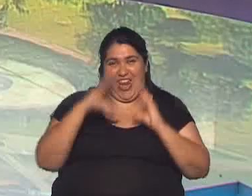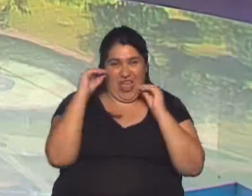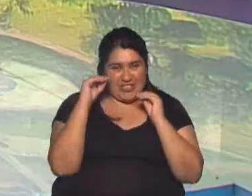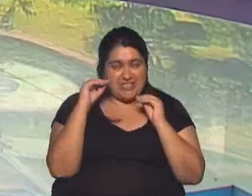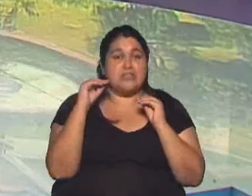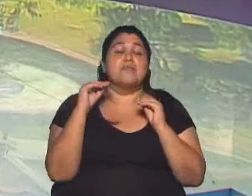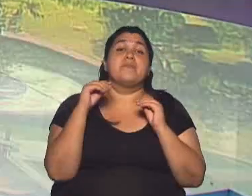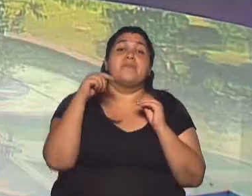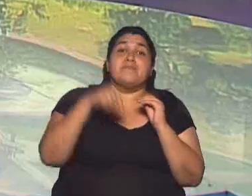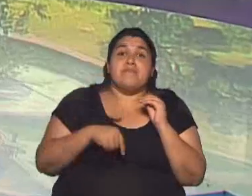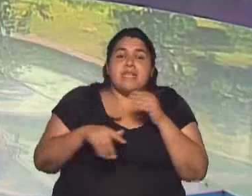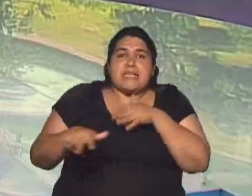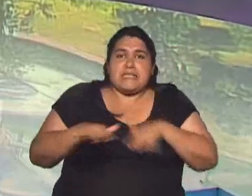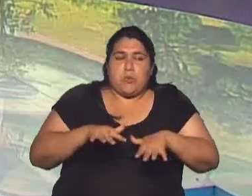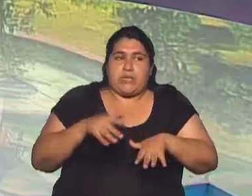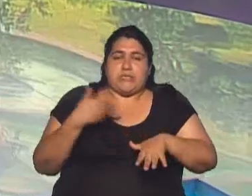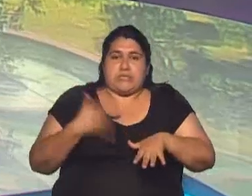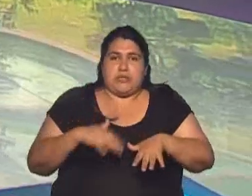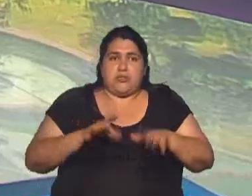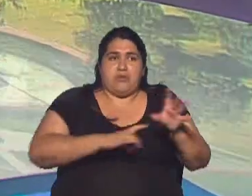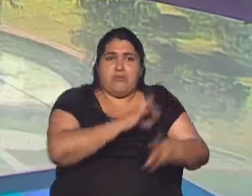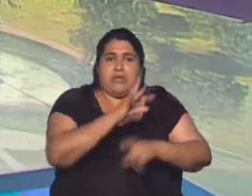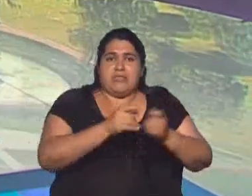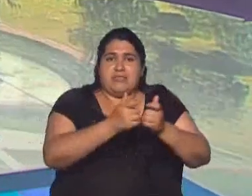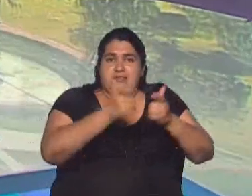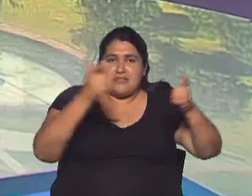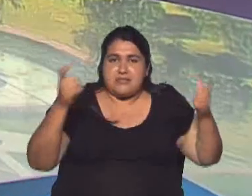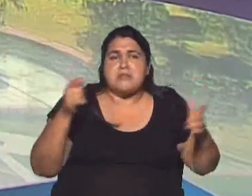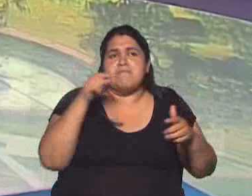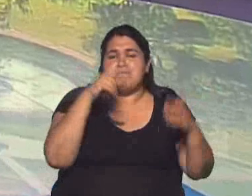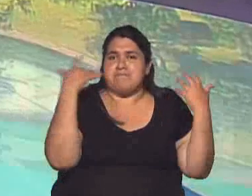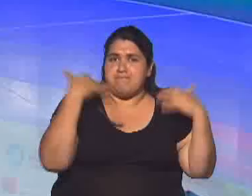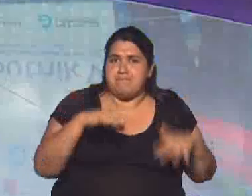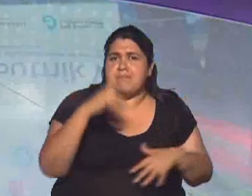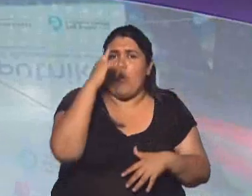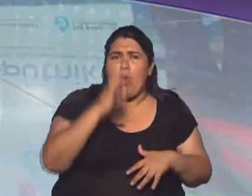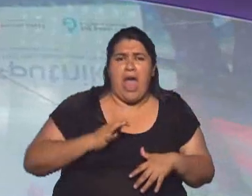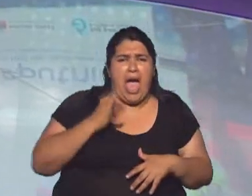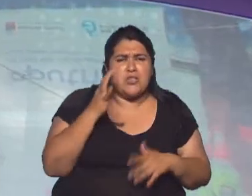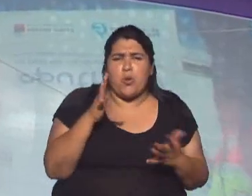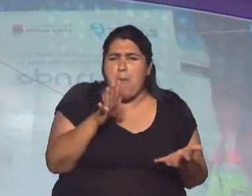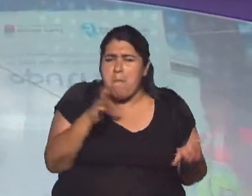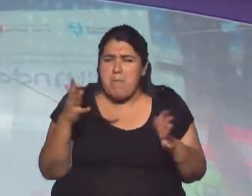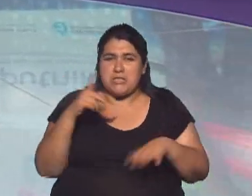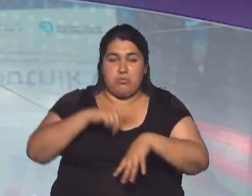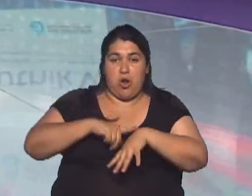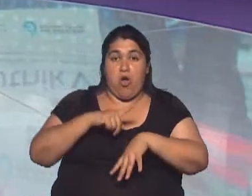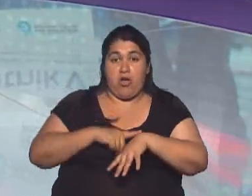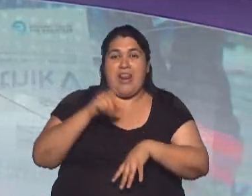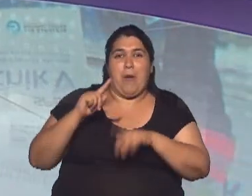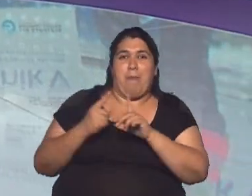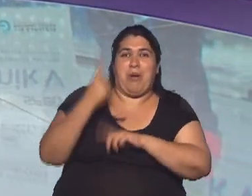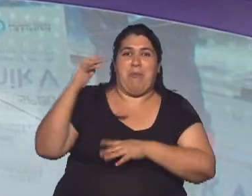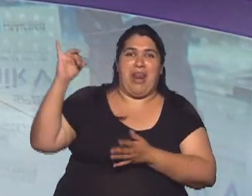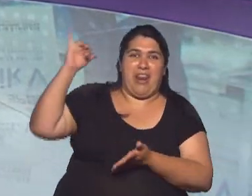ante una situación epidemiológica complicada. Bueno, un día como hoy, pero hace exactamente un año, más o menos a esta hora, aterrizaba el